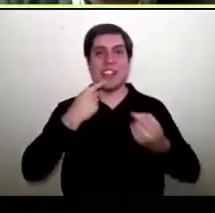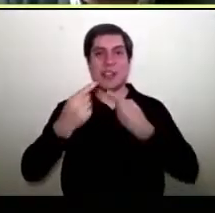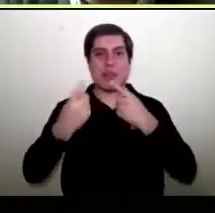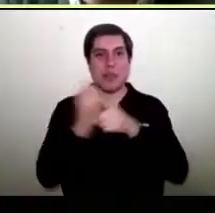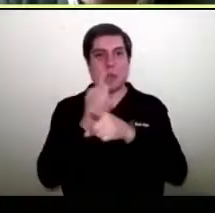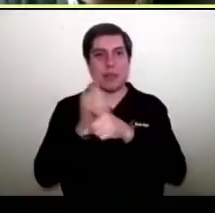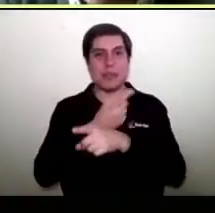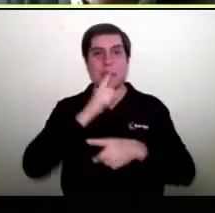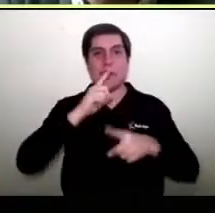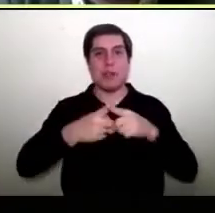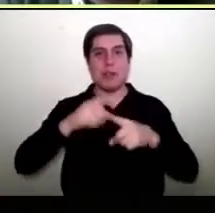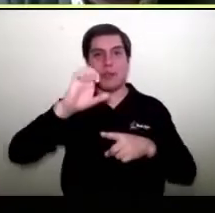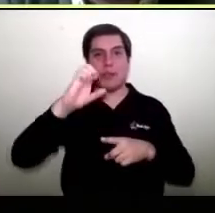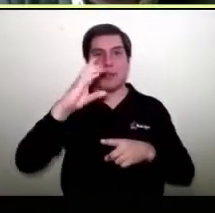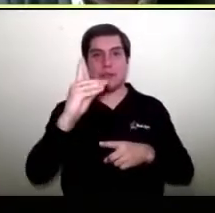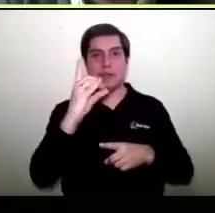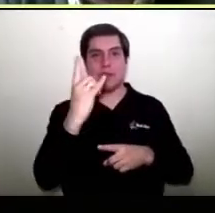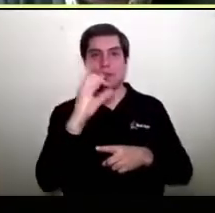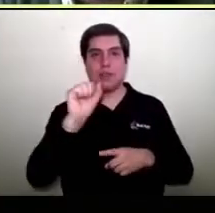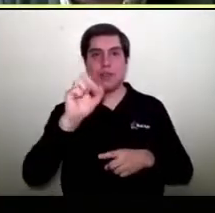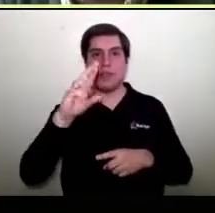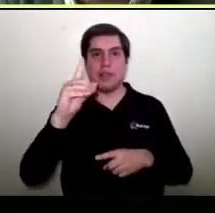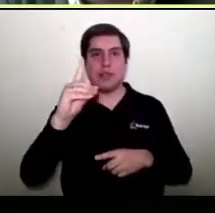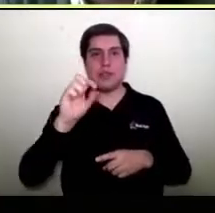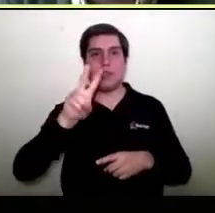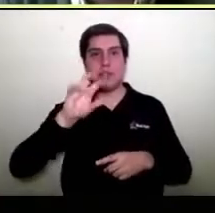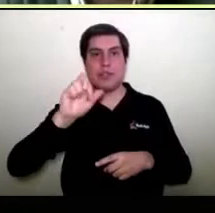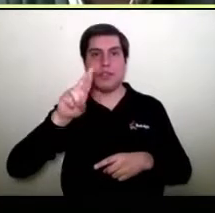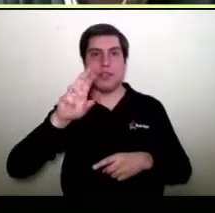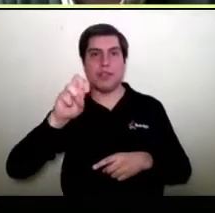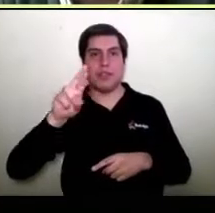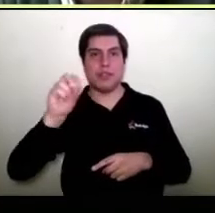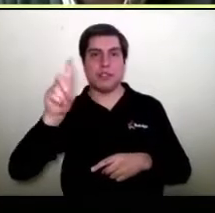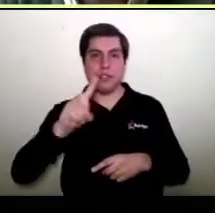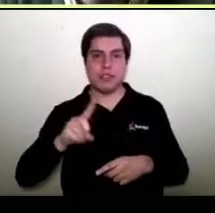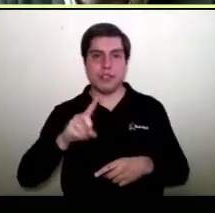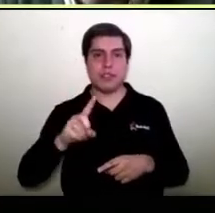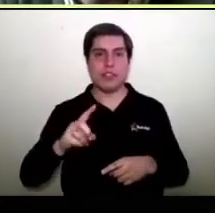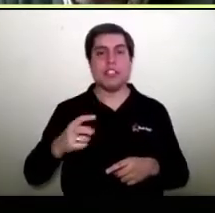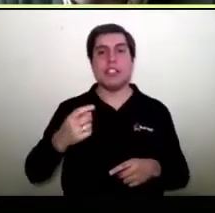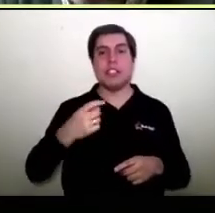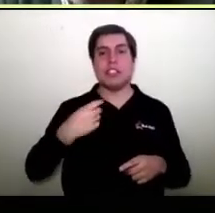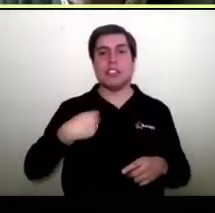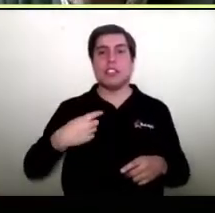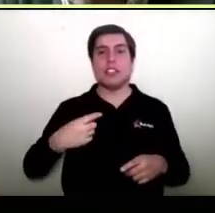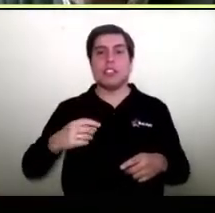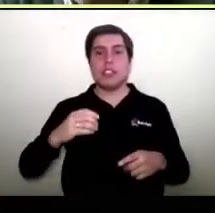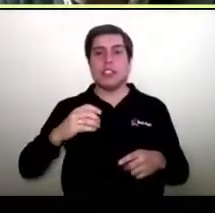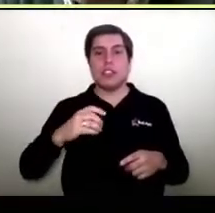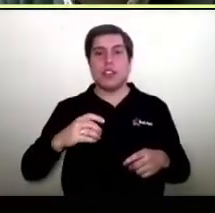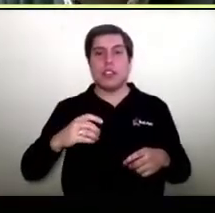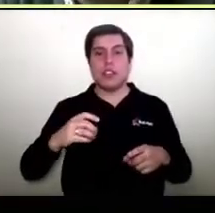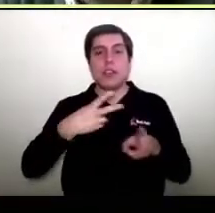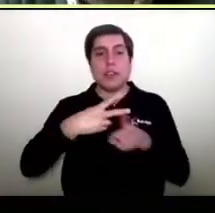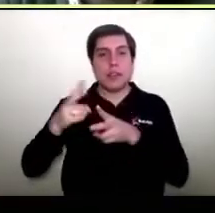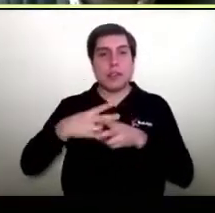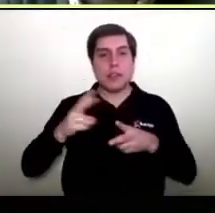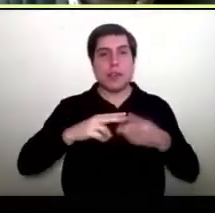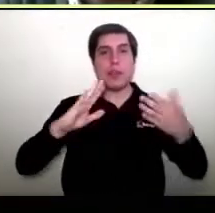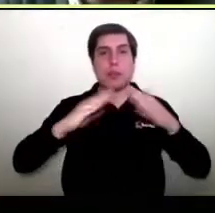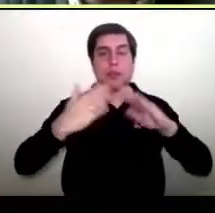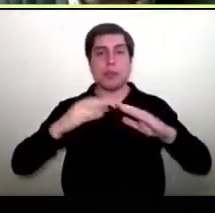Mi nombre es Eduardo Viveros, soy director comercial de una empresa que se llama Ecolabore, que fue co-creadora de Comunidad C.